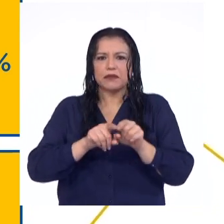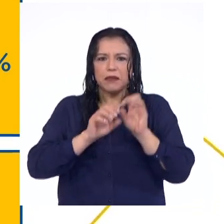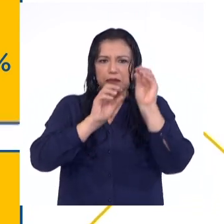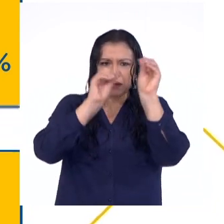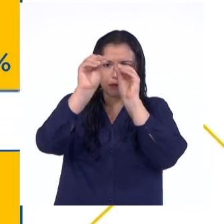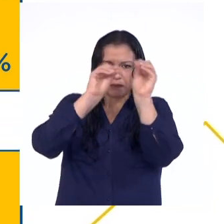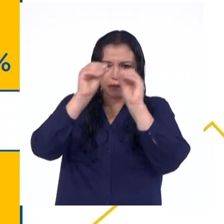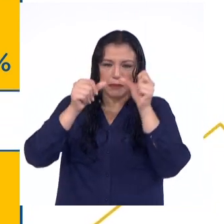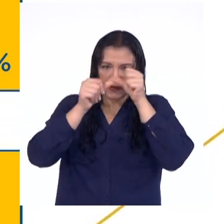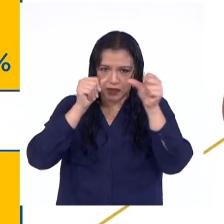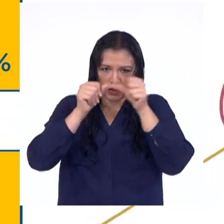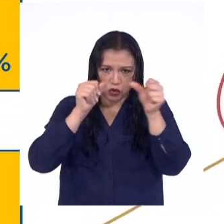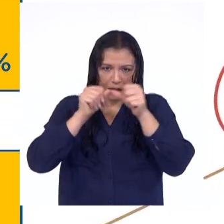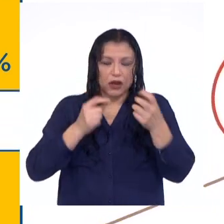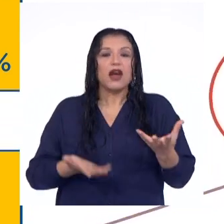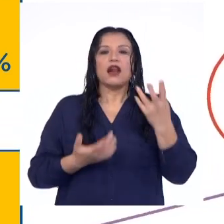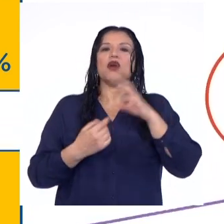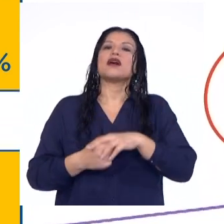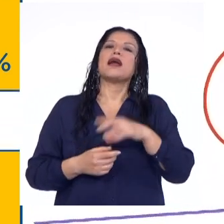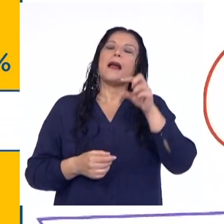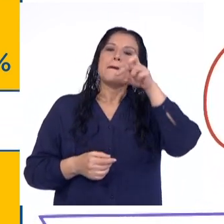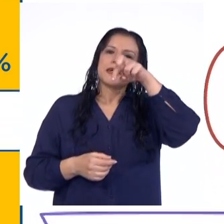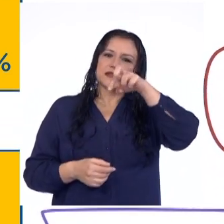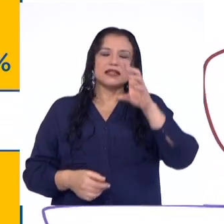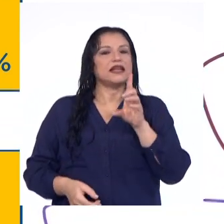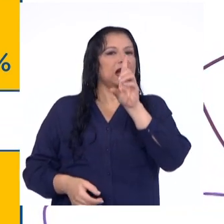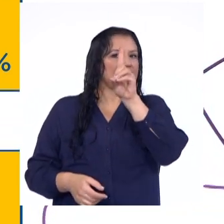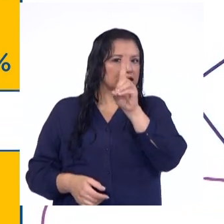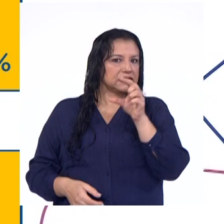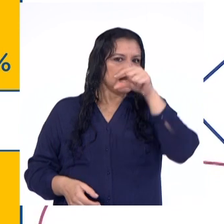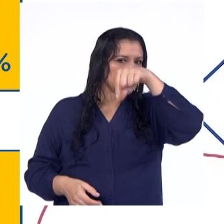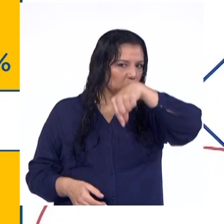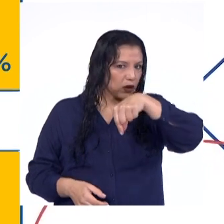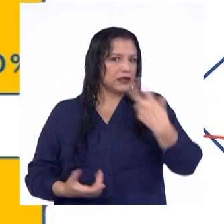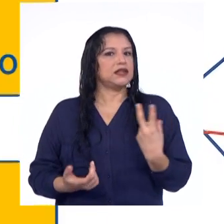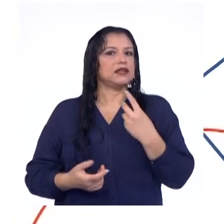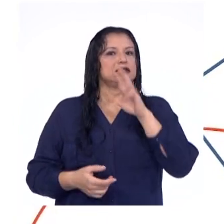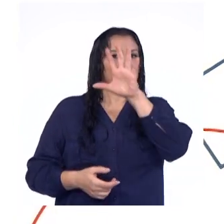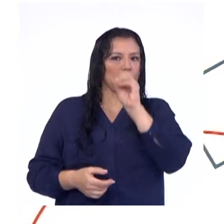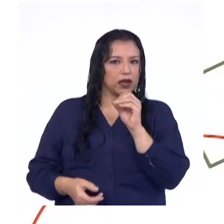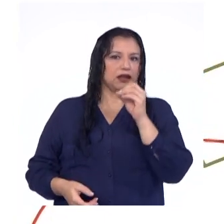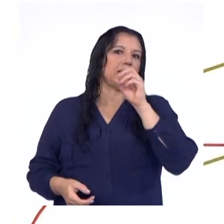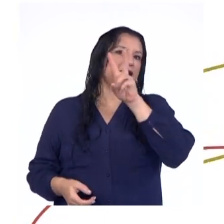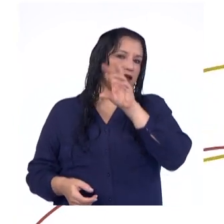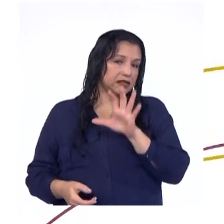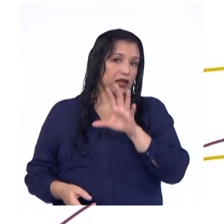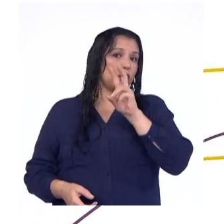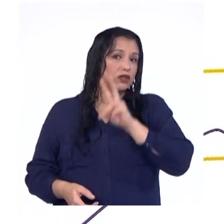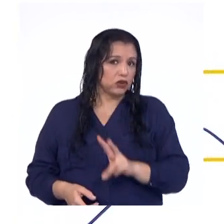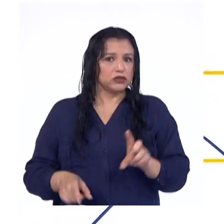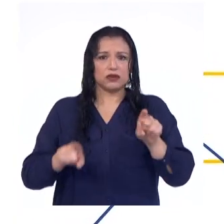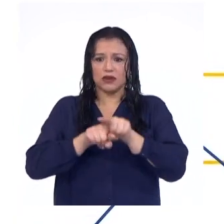datos que corresponden al percentil 50, al decil 5 y al cuartil 2 son equivalentes.